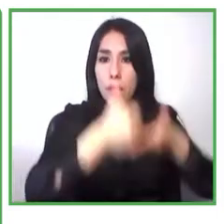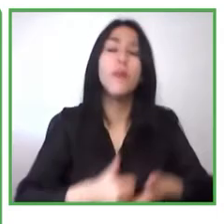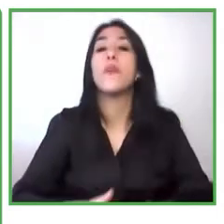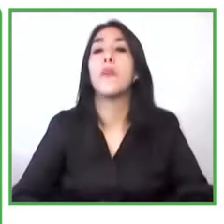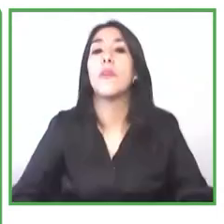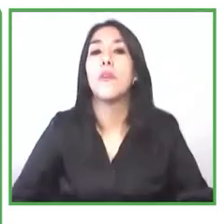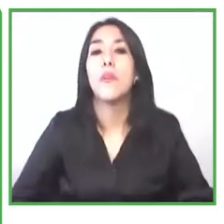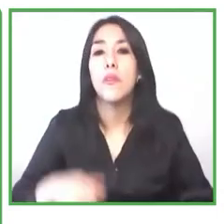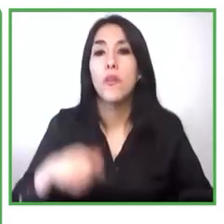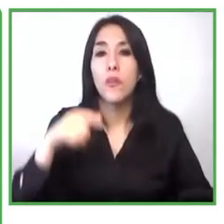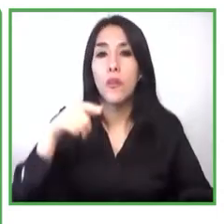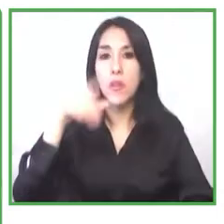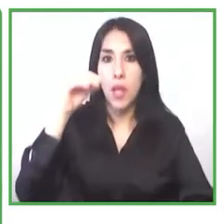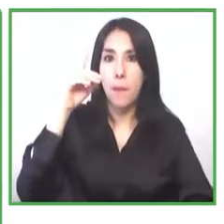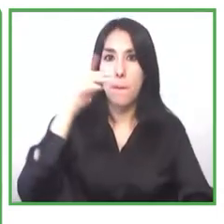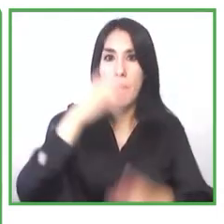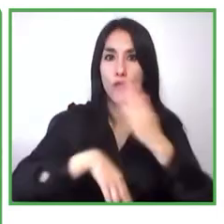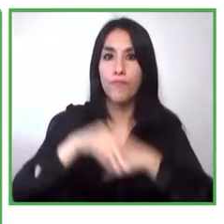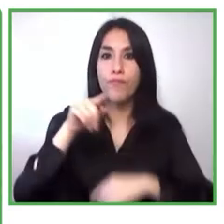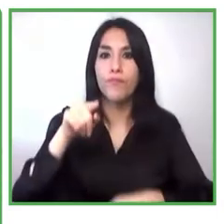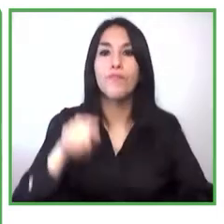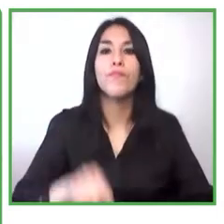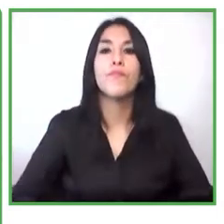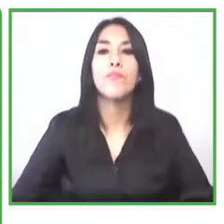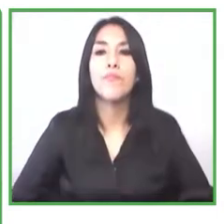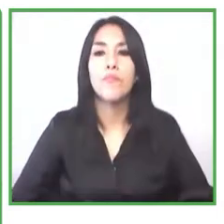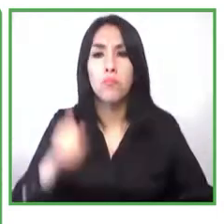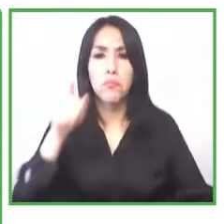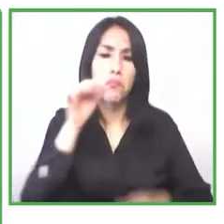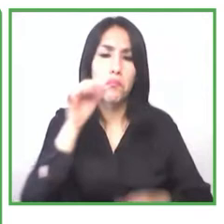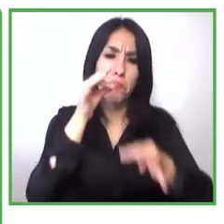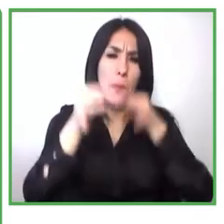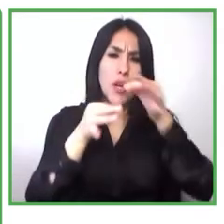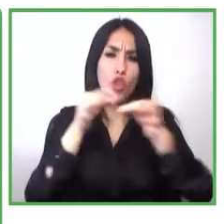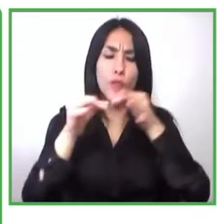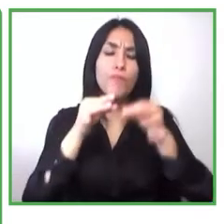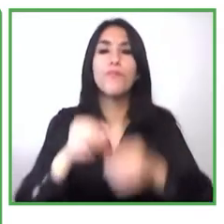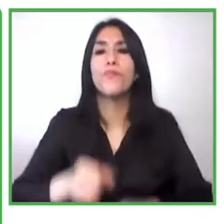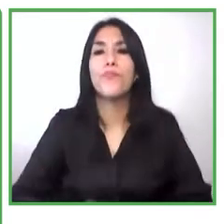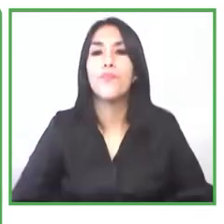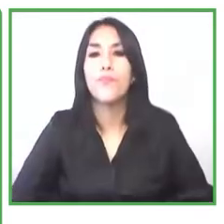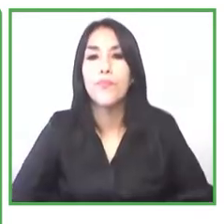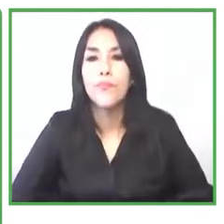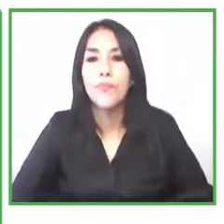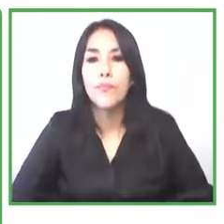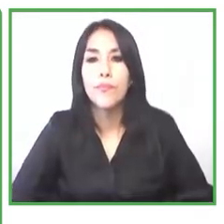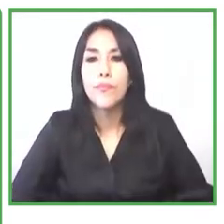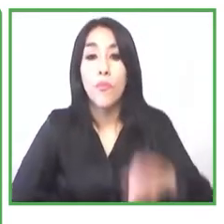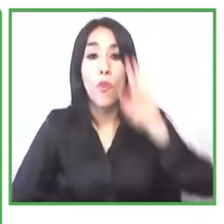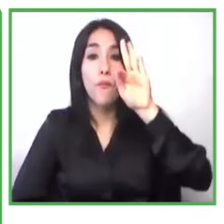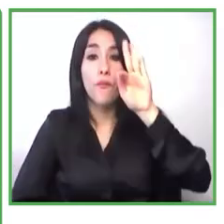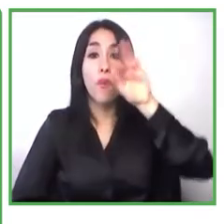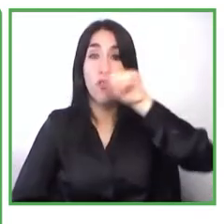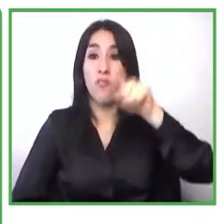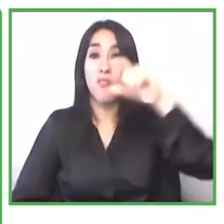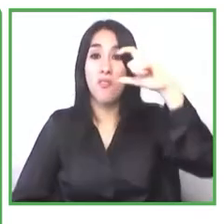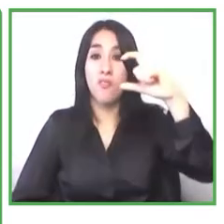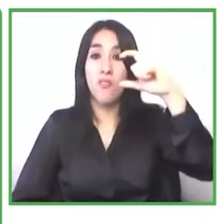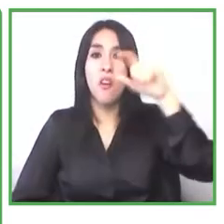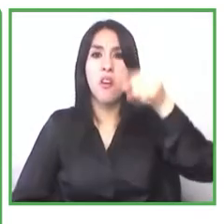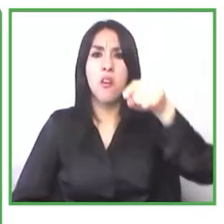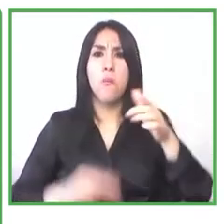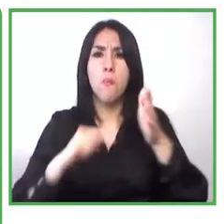Como les decía, es un proyecto liderado por la Fundación Saldarriaga Concha. Les cuento rápidamente. Es una fundación